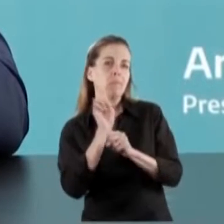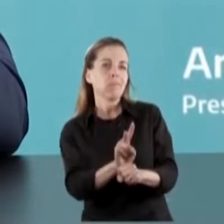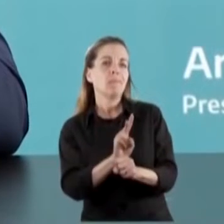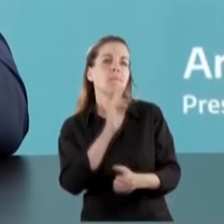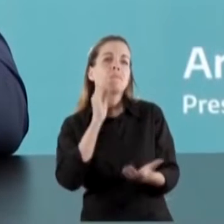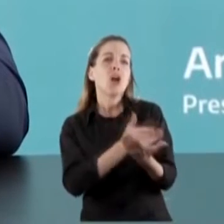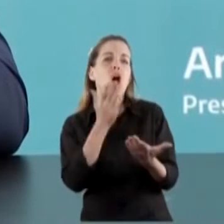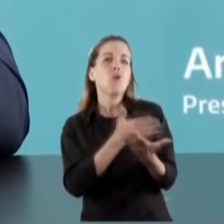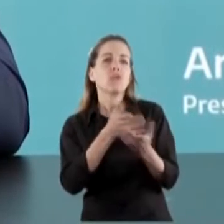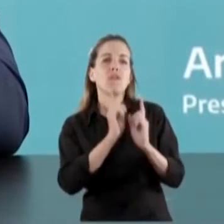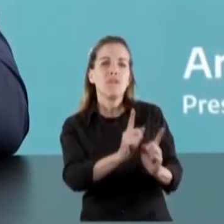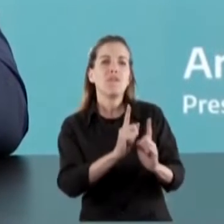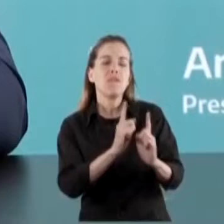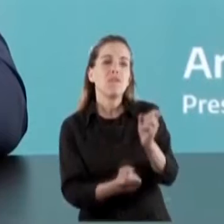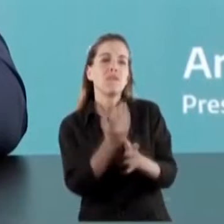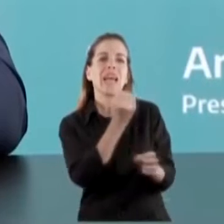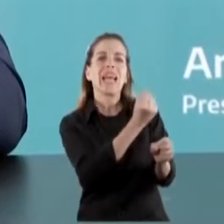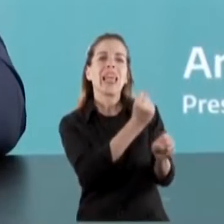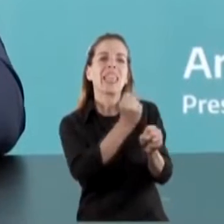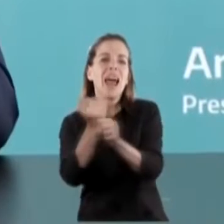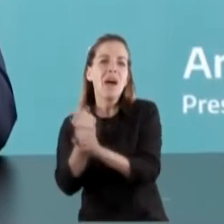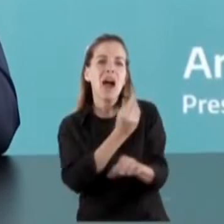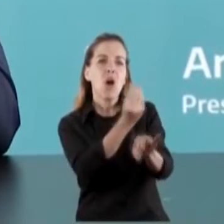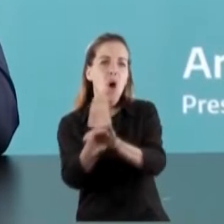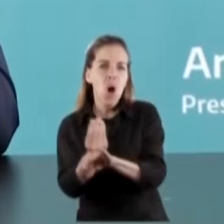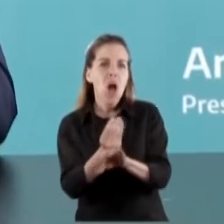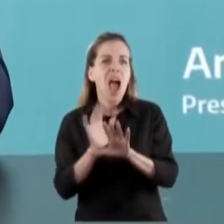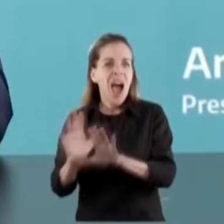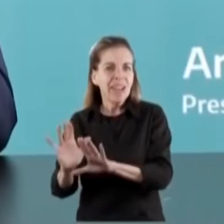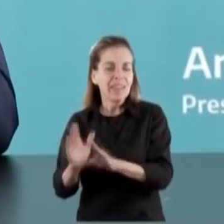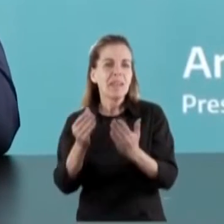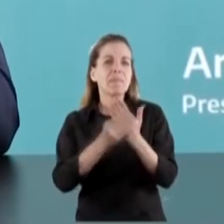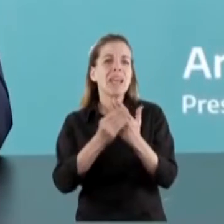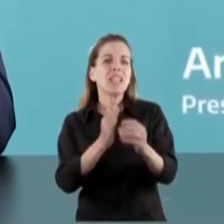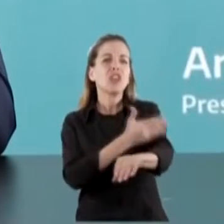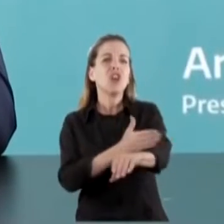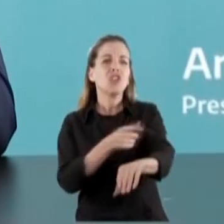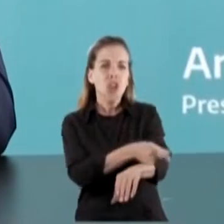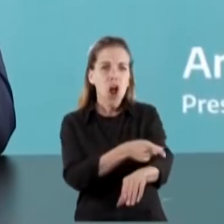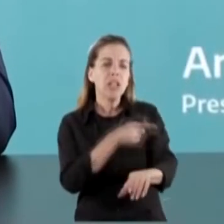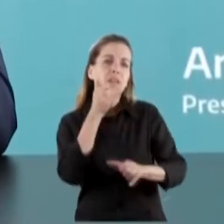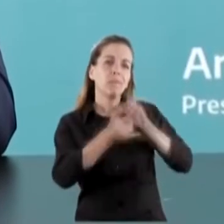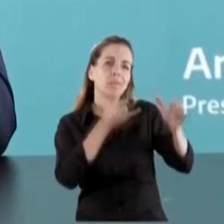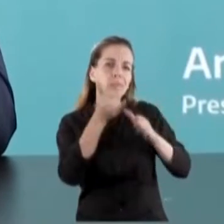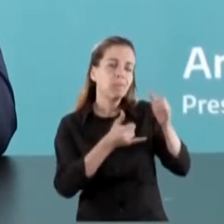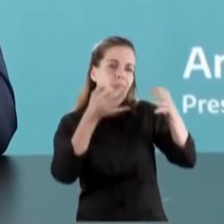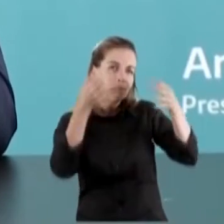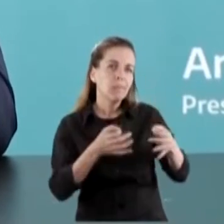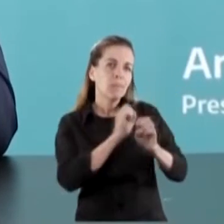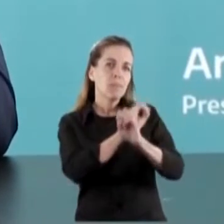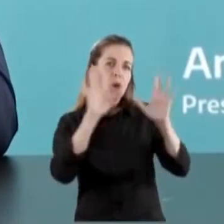creación de empleo y en ese sentido el Ministro Scioli fue muy exhaustivo en su